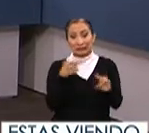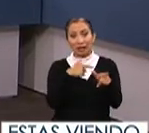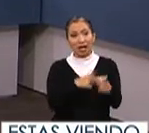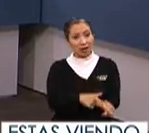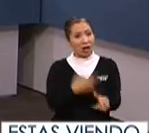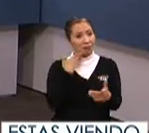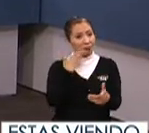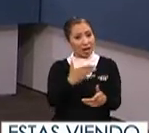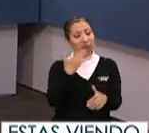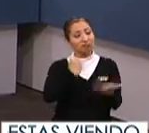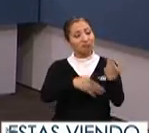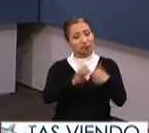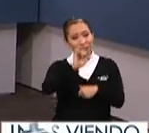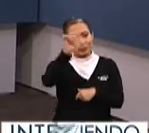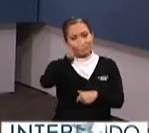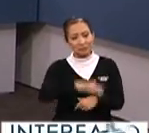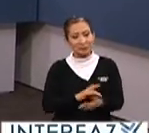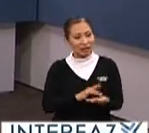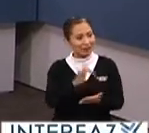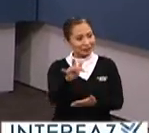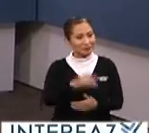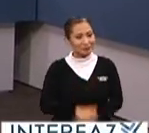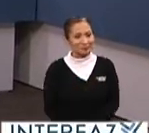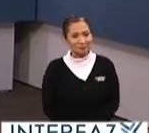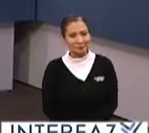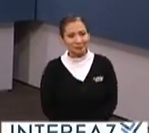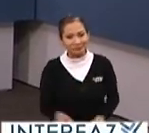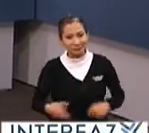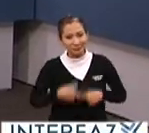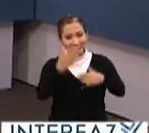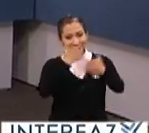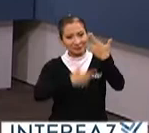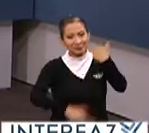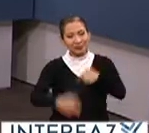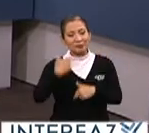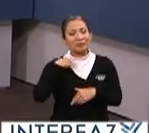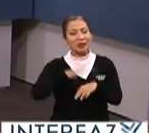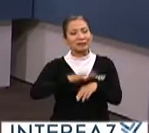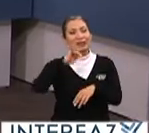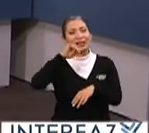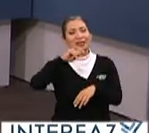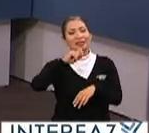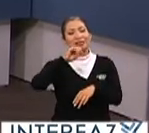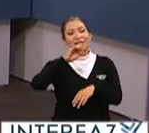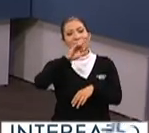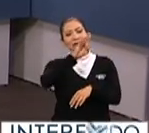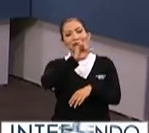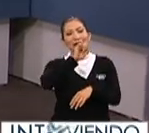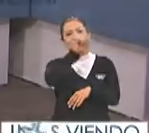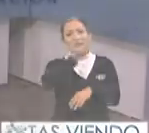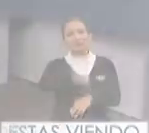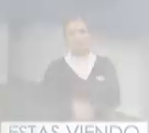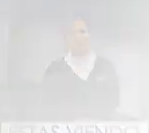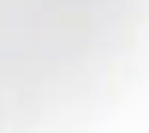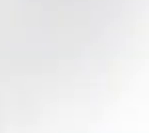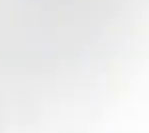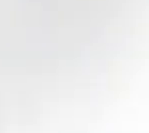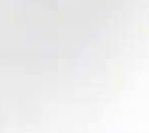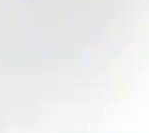sigan el buen desarrollo profesional gracias ustedes igual hacemos una breve pausa y regresamos con más en Intermas y